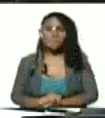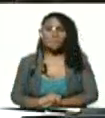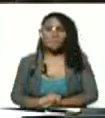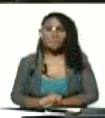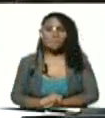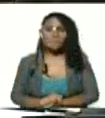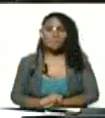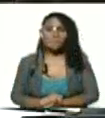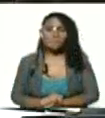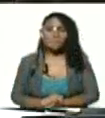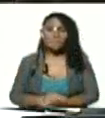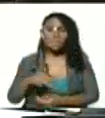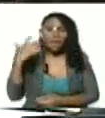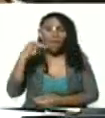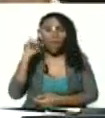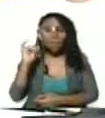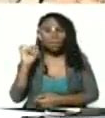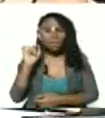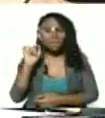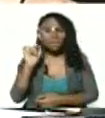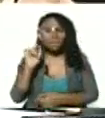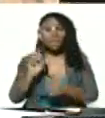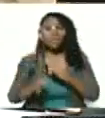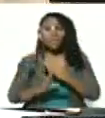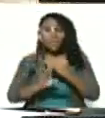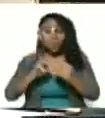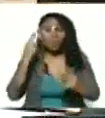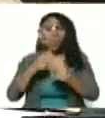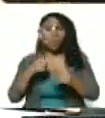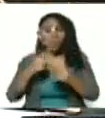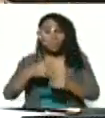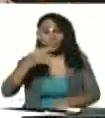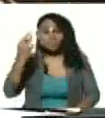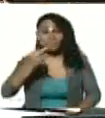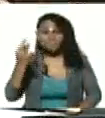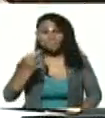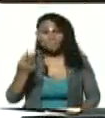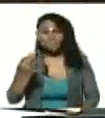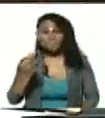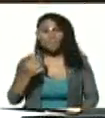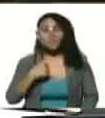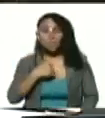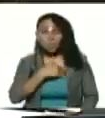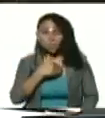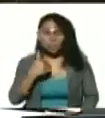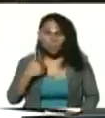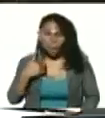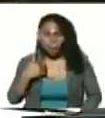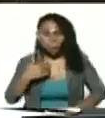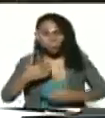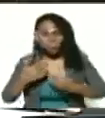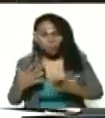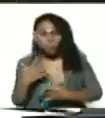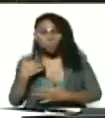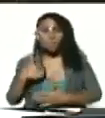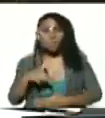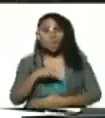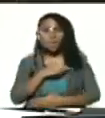y tenemos una amenaza cierta yo quisiera que nuestra